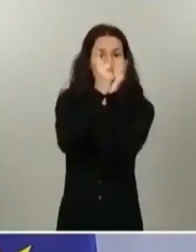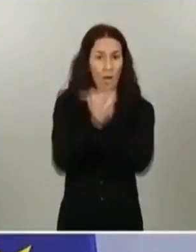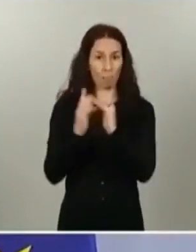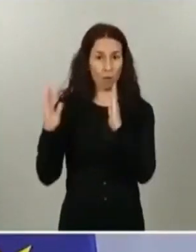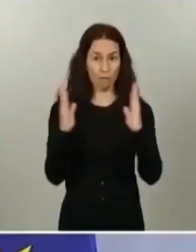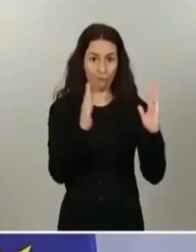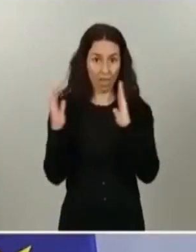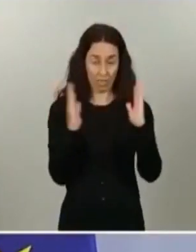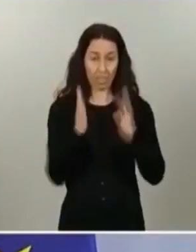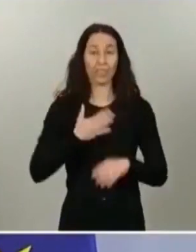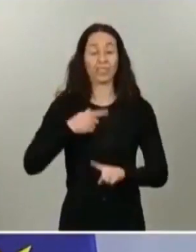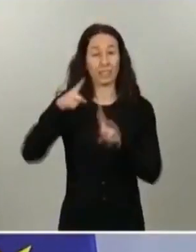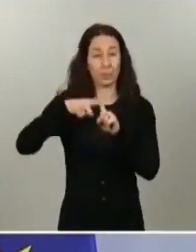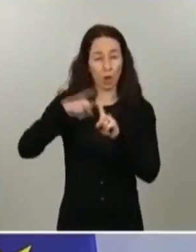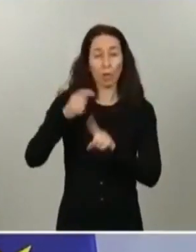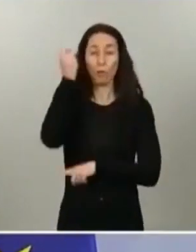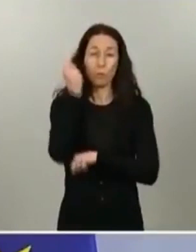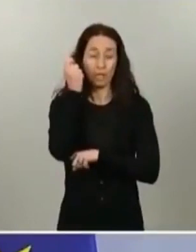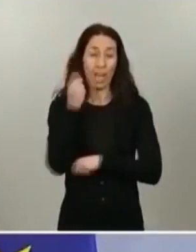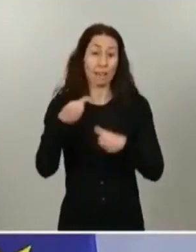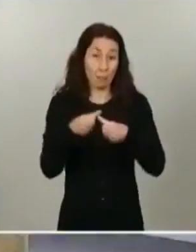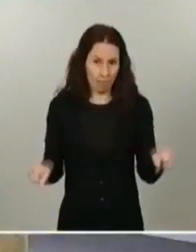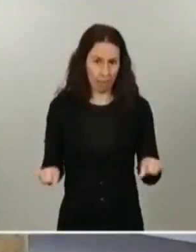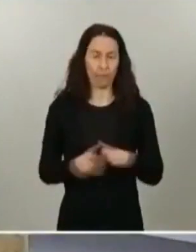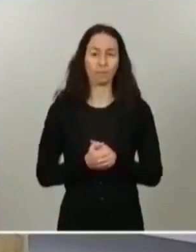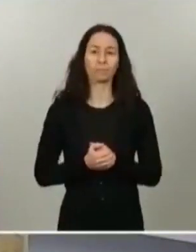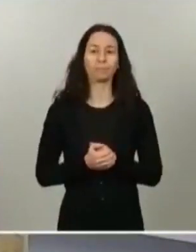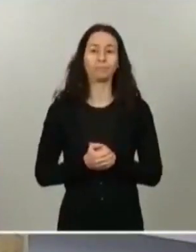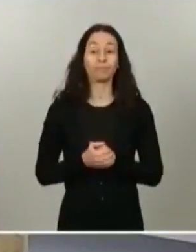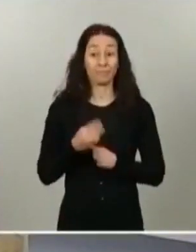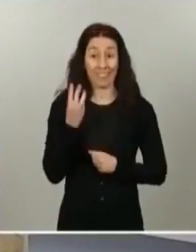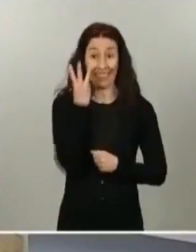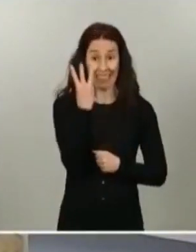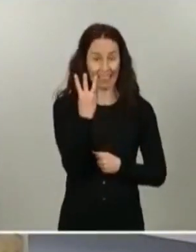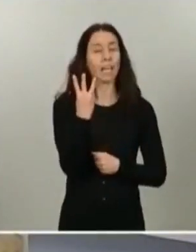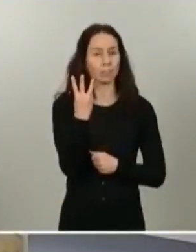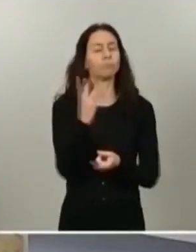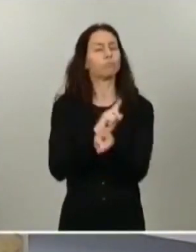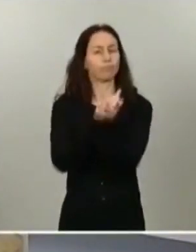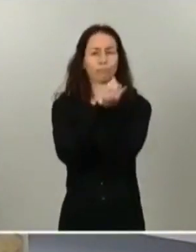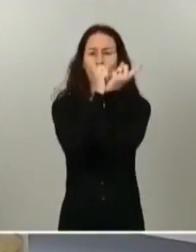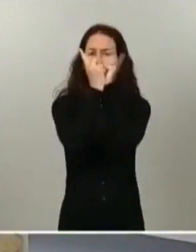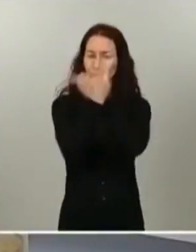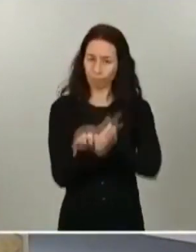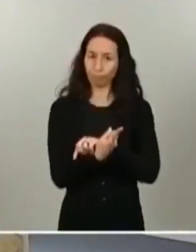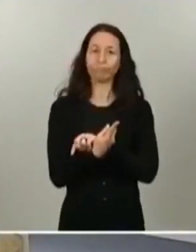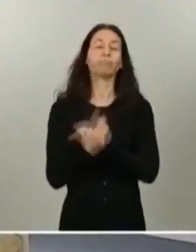Toledo, Ciudad Real y Albacete y estas provincias pasan las tres a la fase 3.